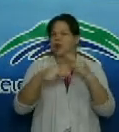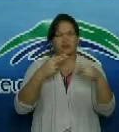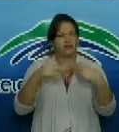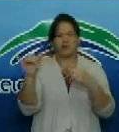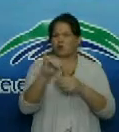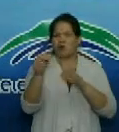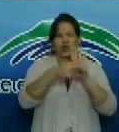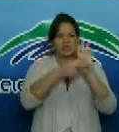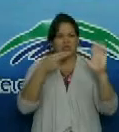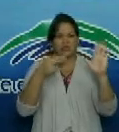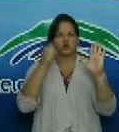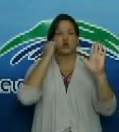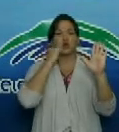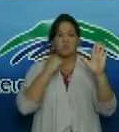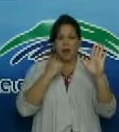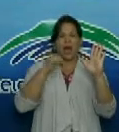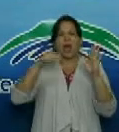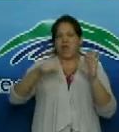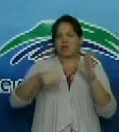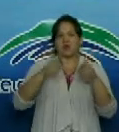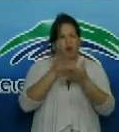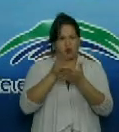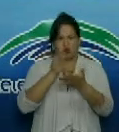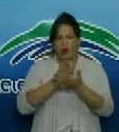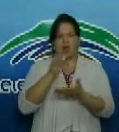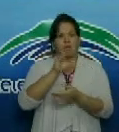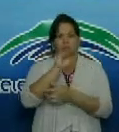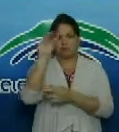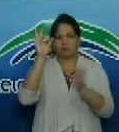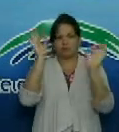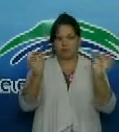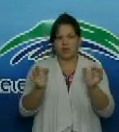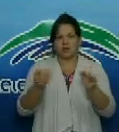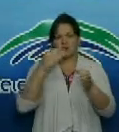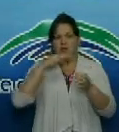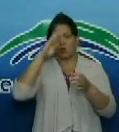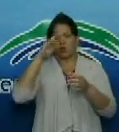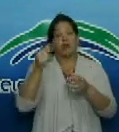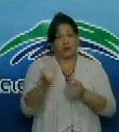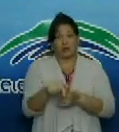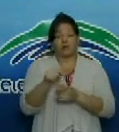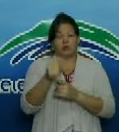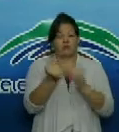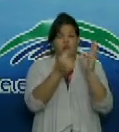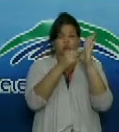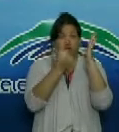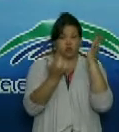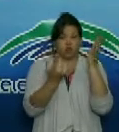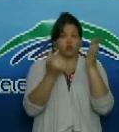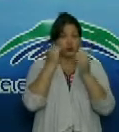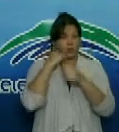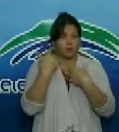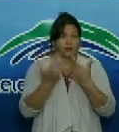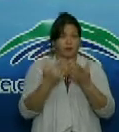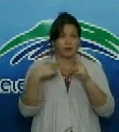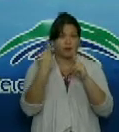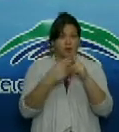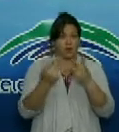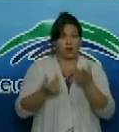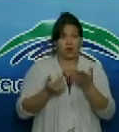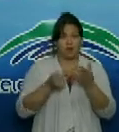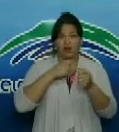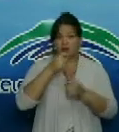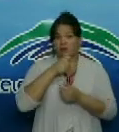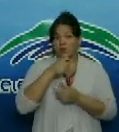en las escuelas de nuestro país para mí este es un punto importantísimo excelente es uno de los mejores puntos que trató Reynoso en su entrevista y